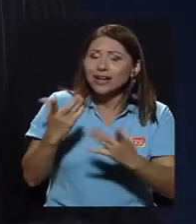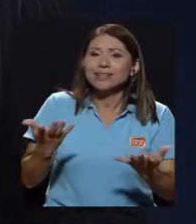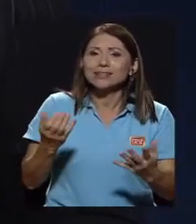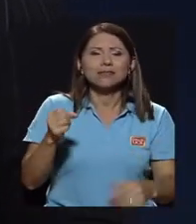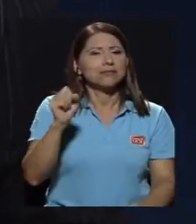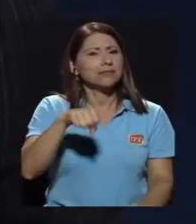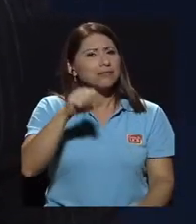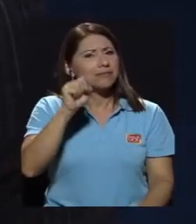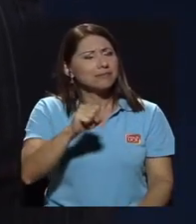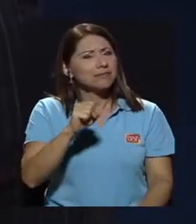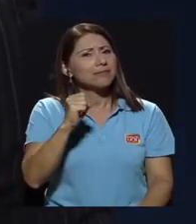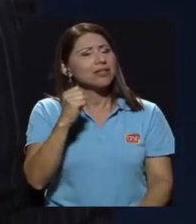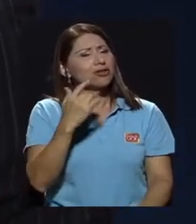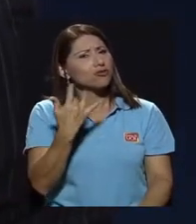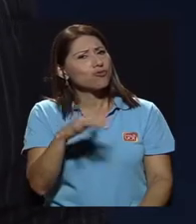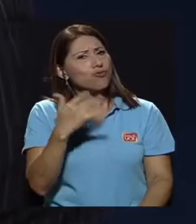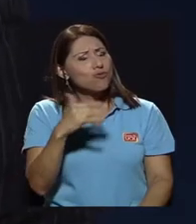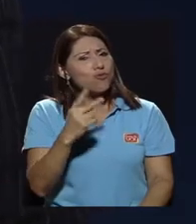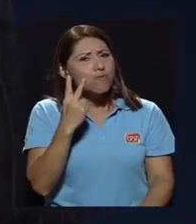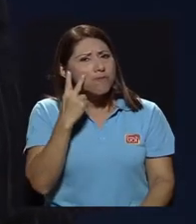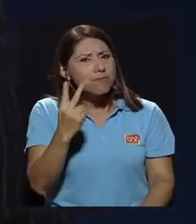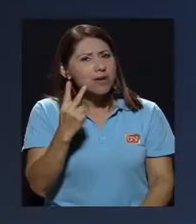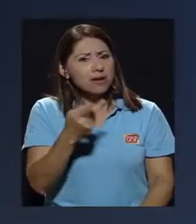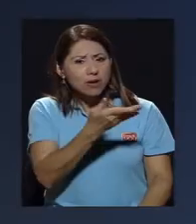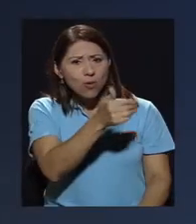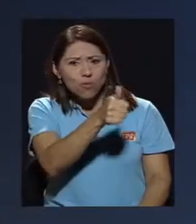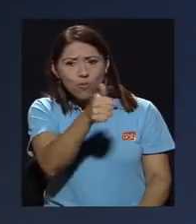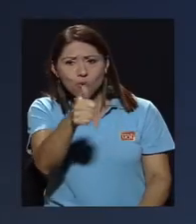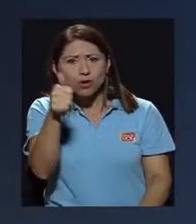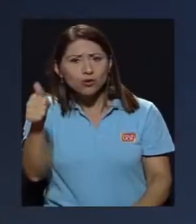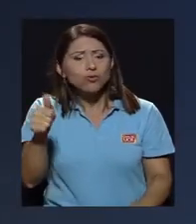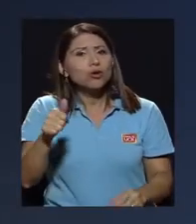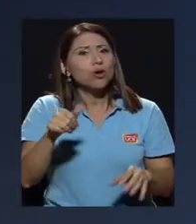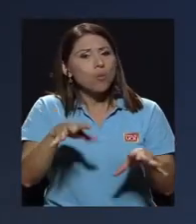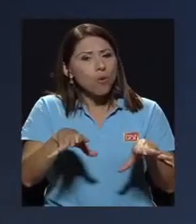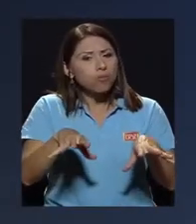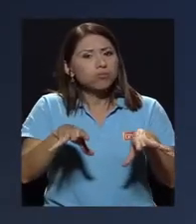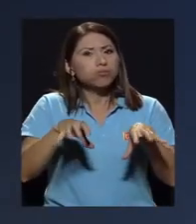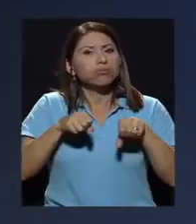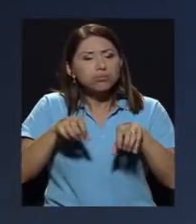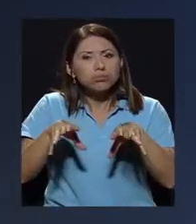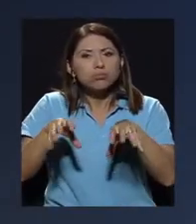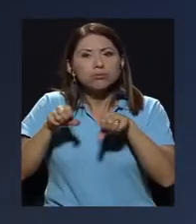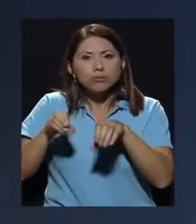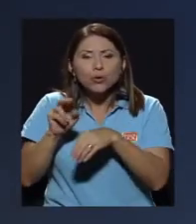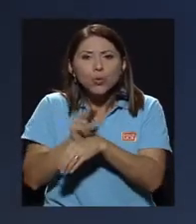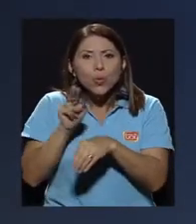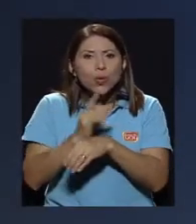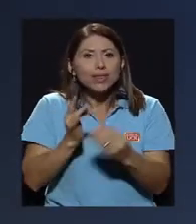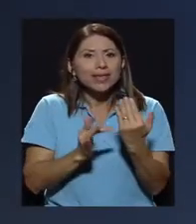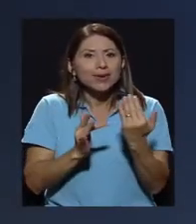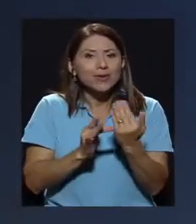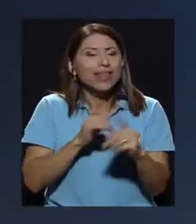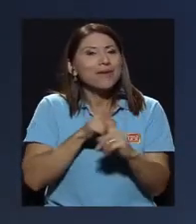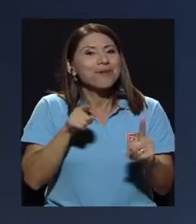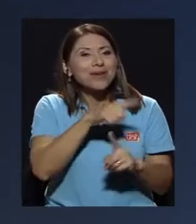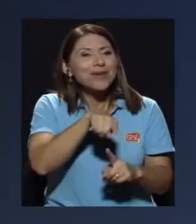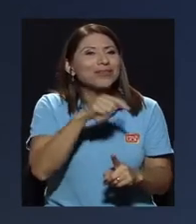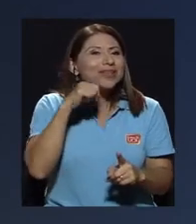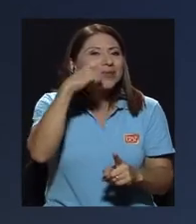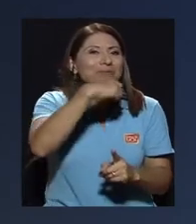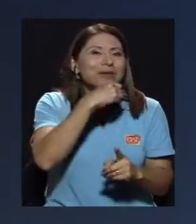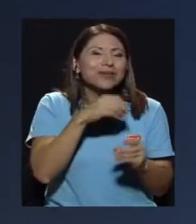rico ver cómo ellos han podido ir apropiándose de las tecnologías. Sin embargo, van más lento que las